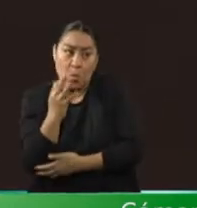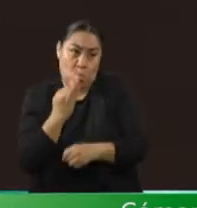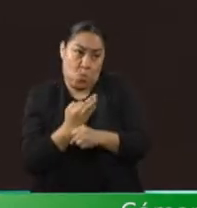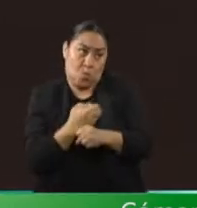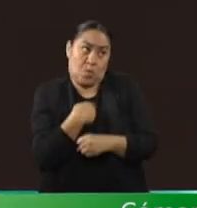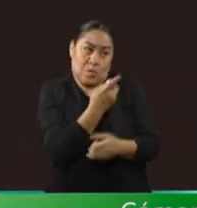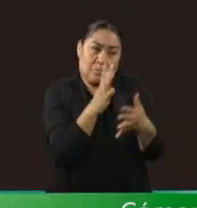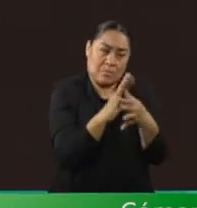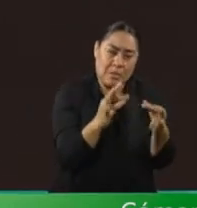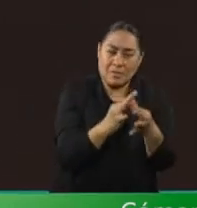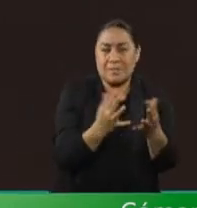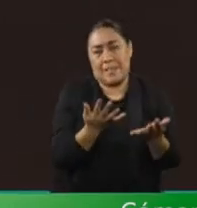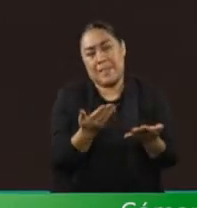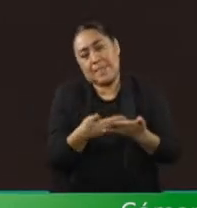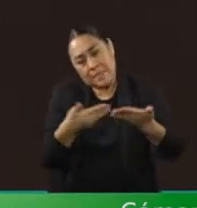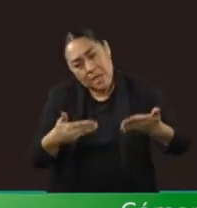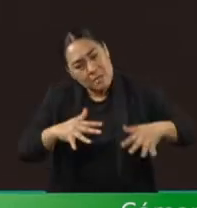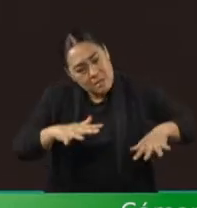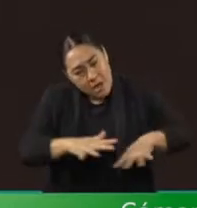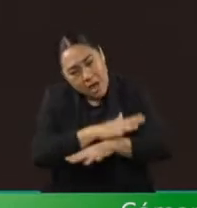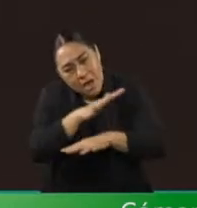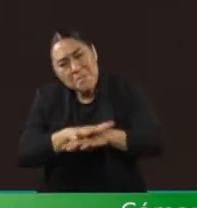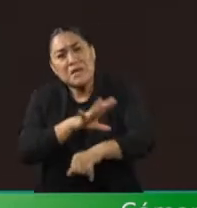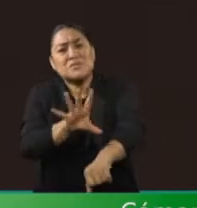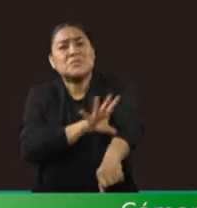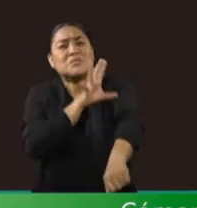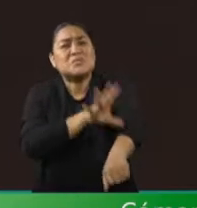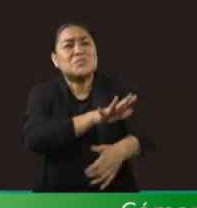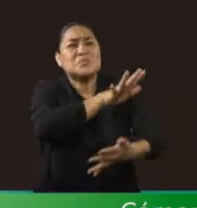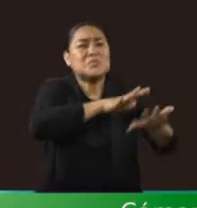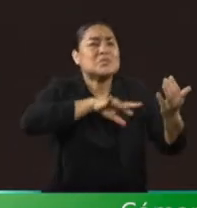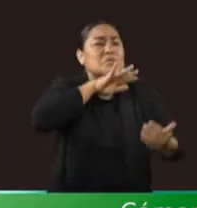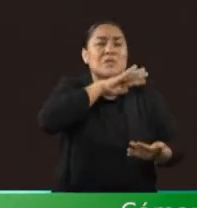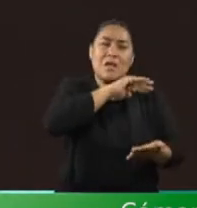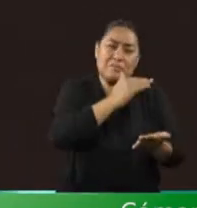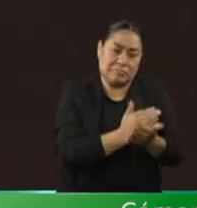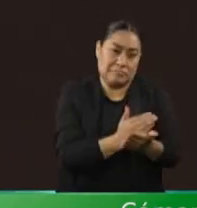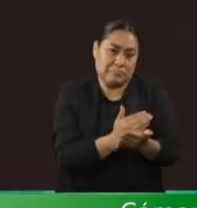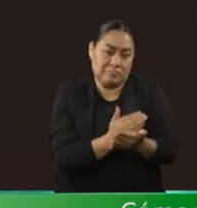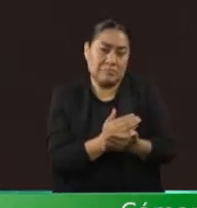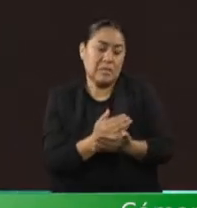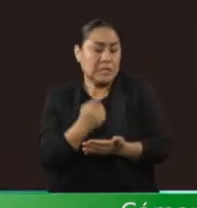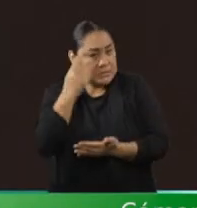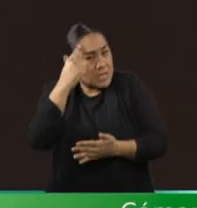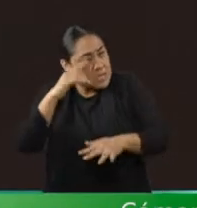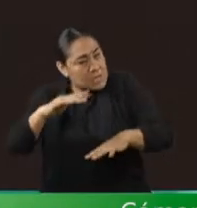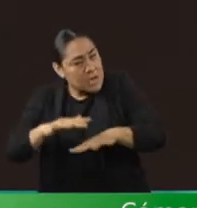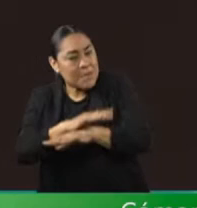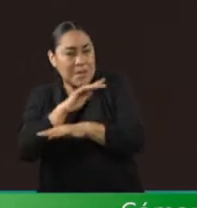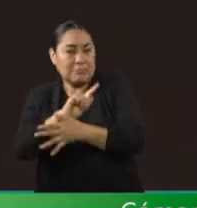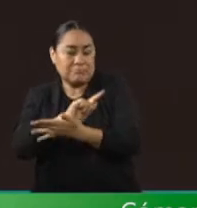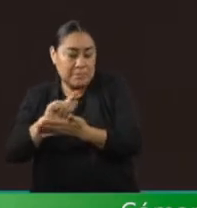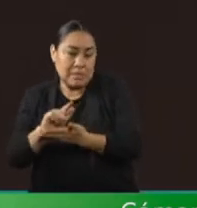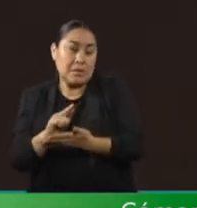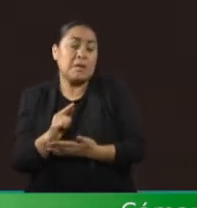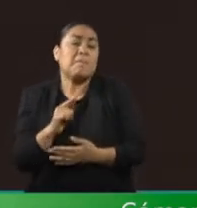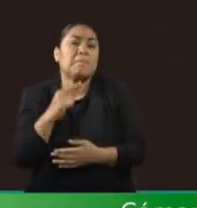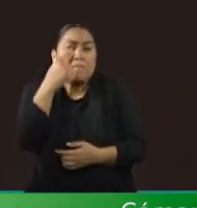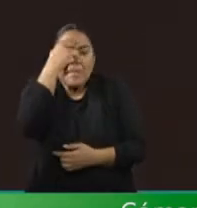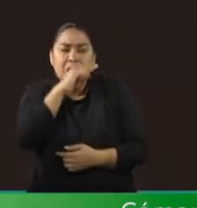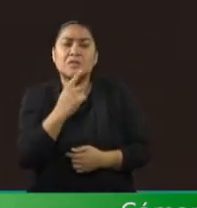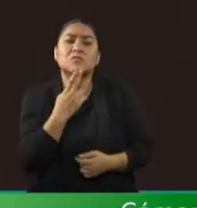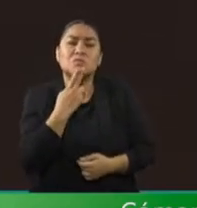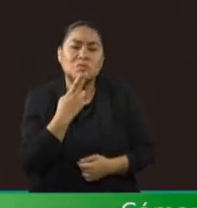de quitarle el freno a la transición energética desde el punto de vista del federalismo energético y con un genuino propósito